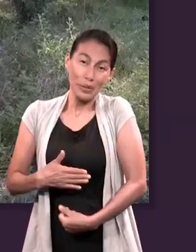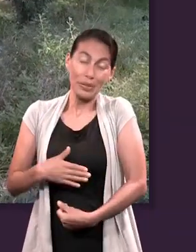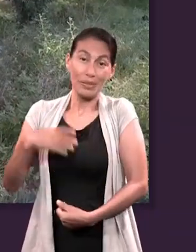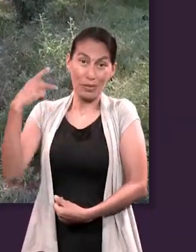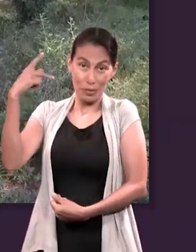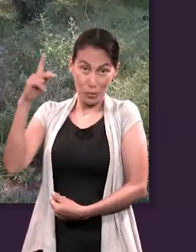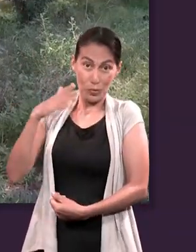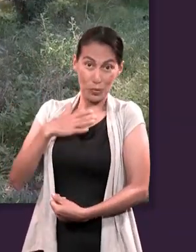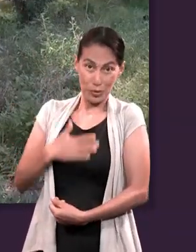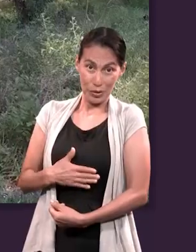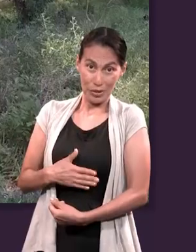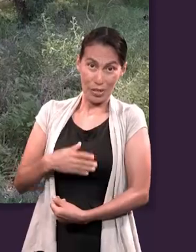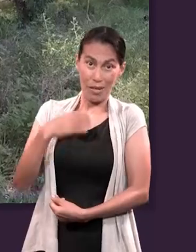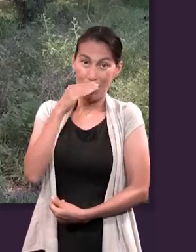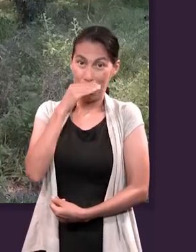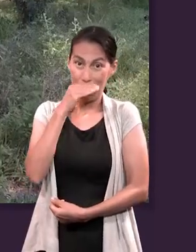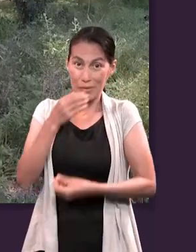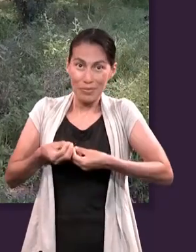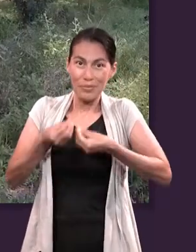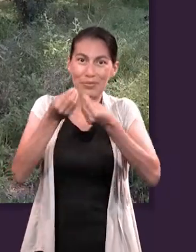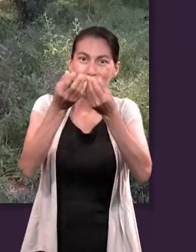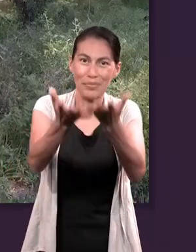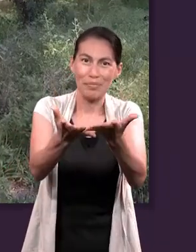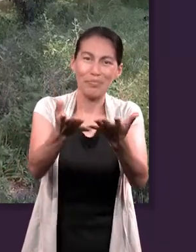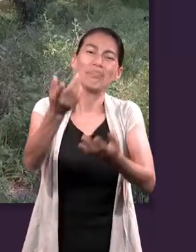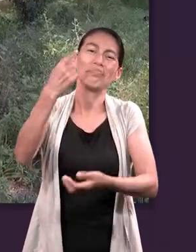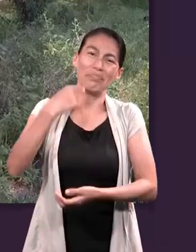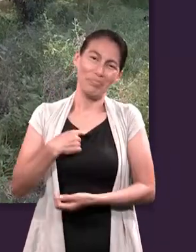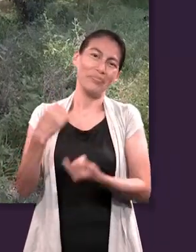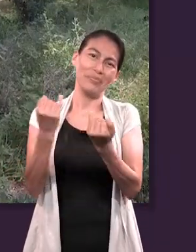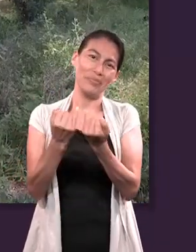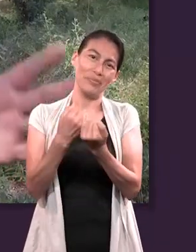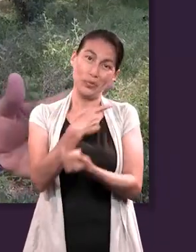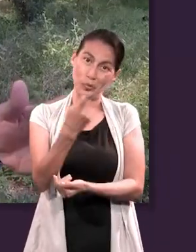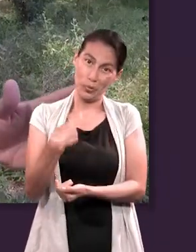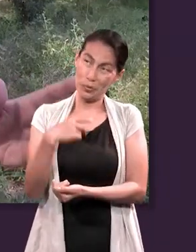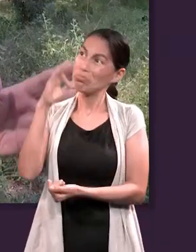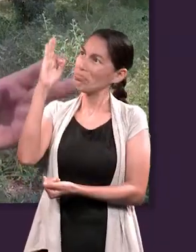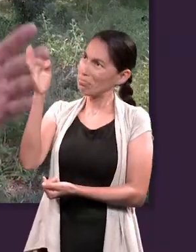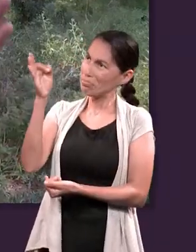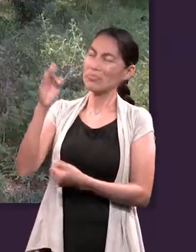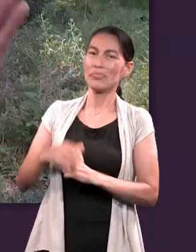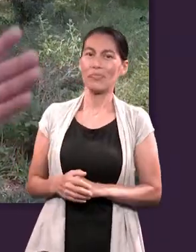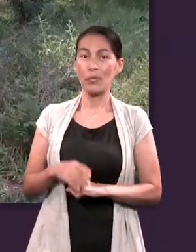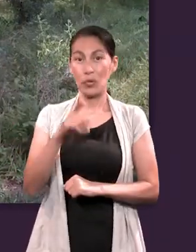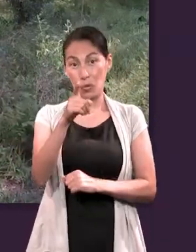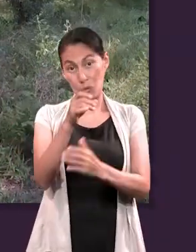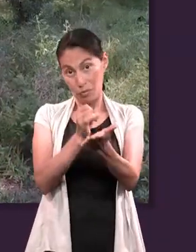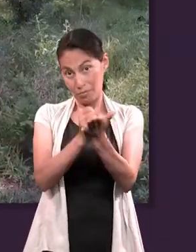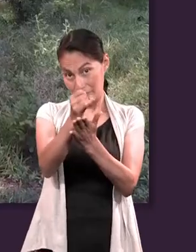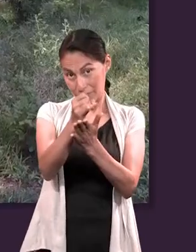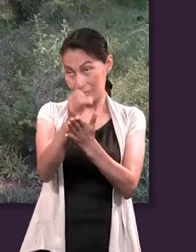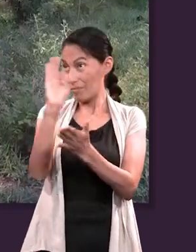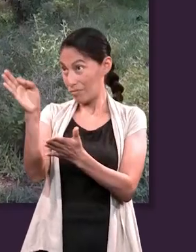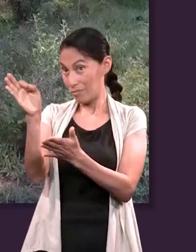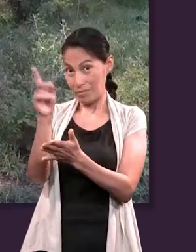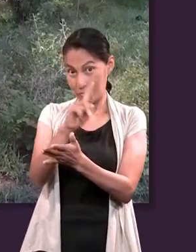su justicia. La justicia de Cristo que te ofrece a ti y a mí gratuitamente si la aceptamos.